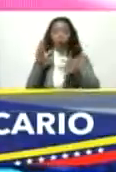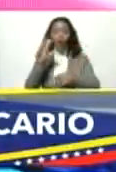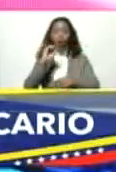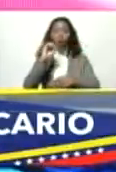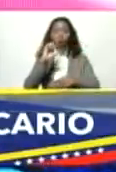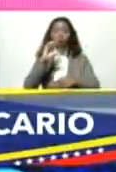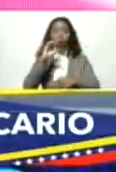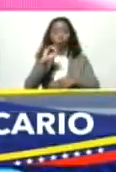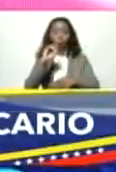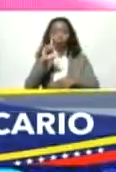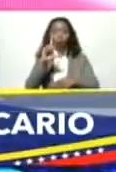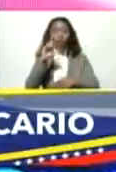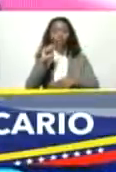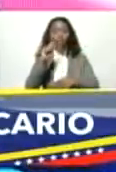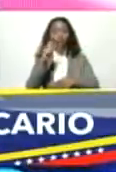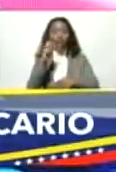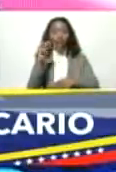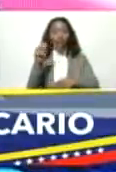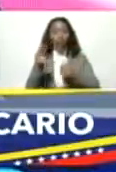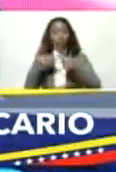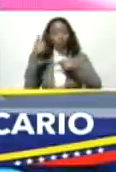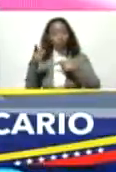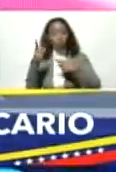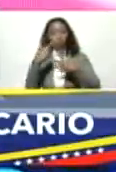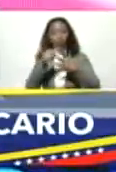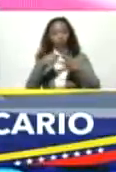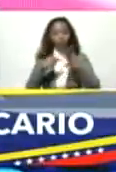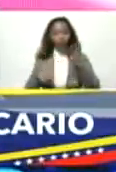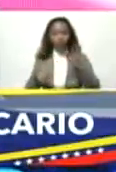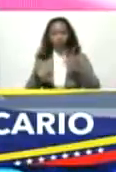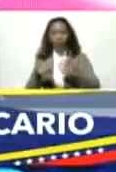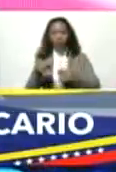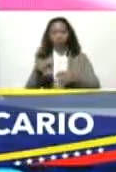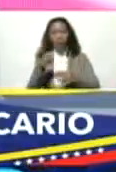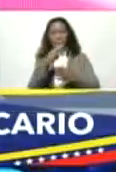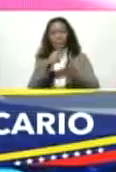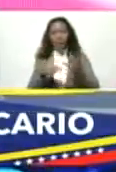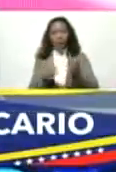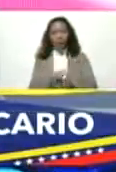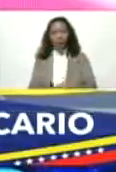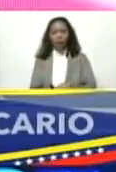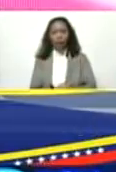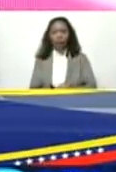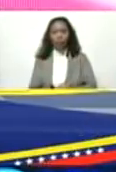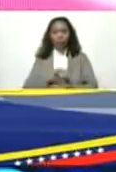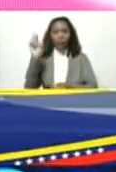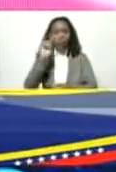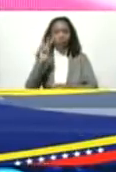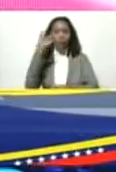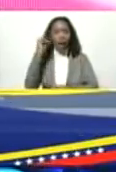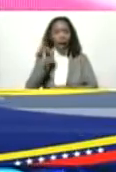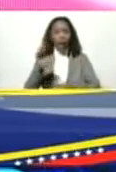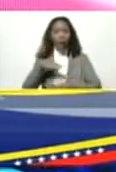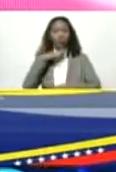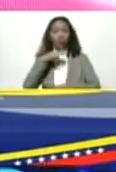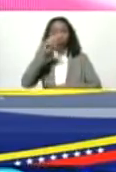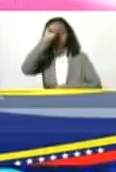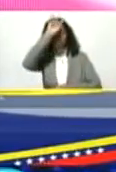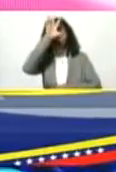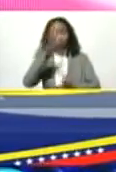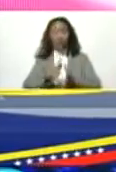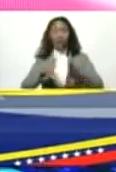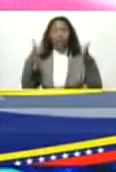en torio y pare usted de contar venezuela tiene una riqueza en minas muy grande